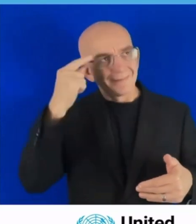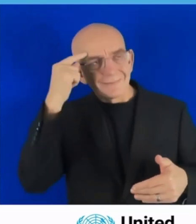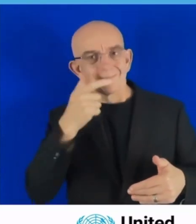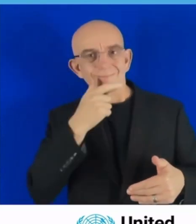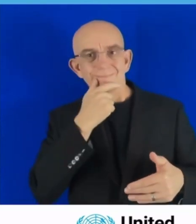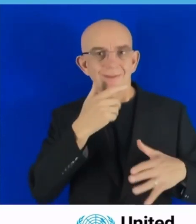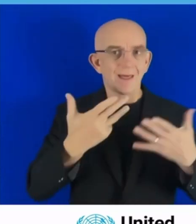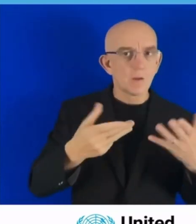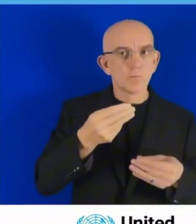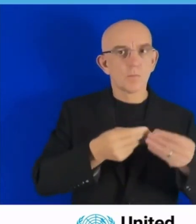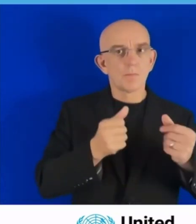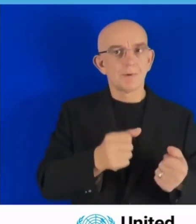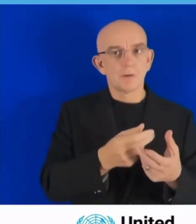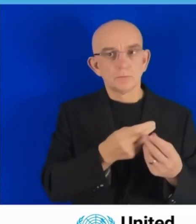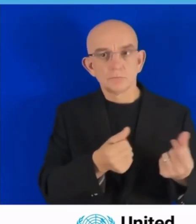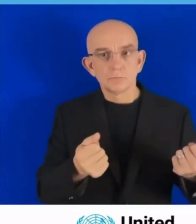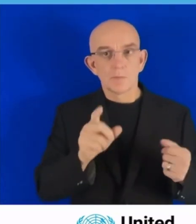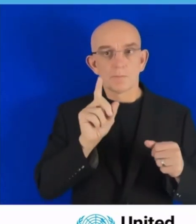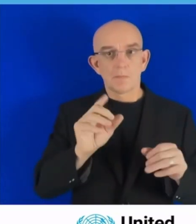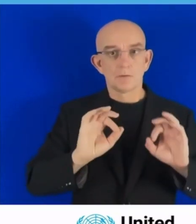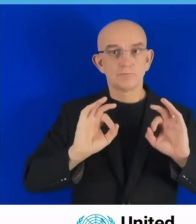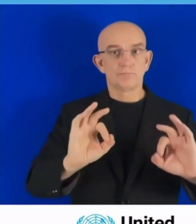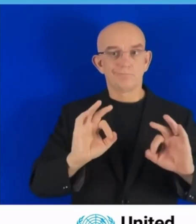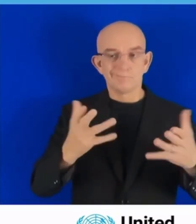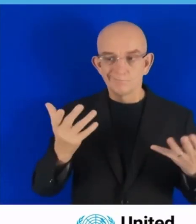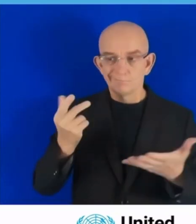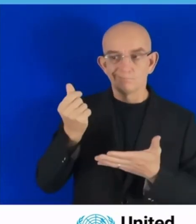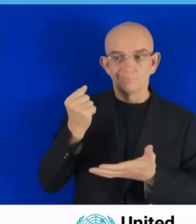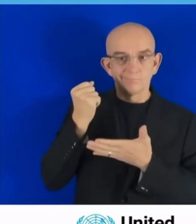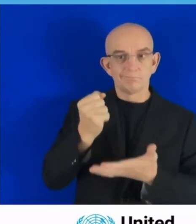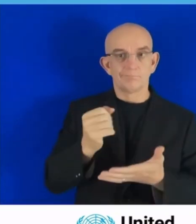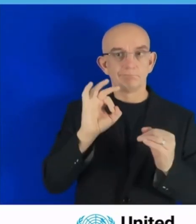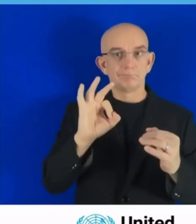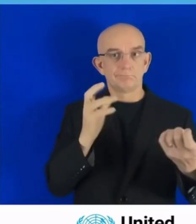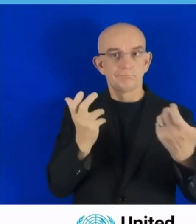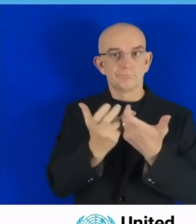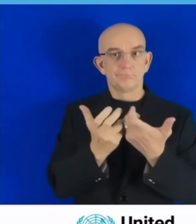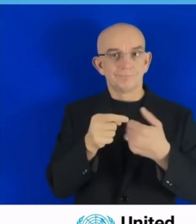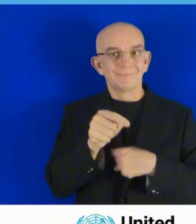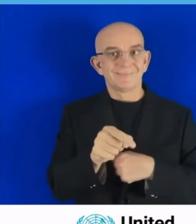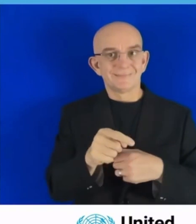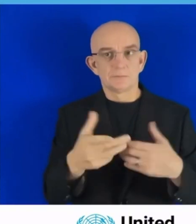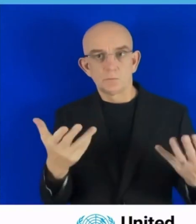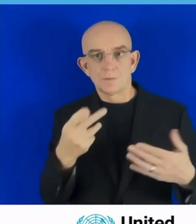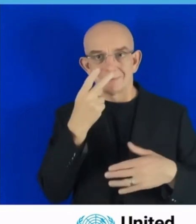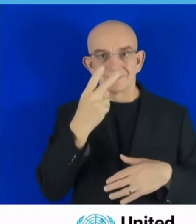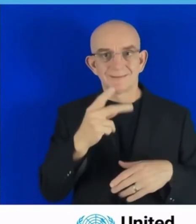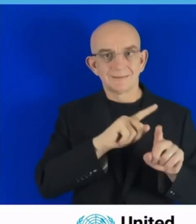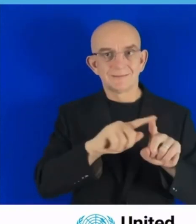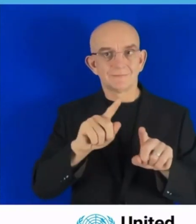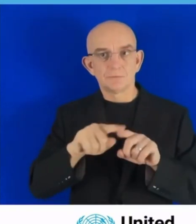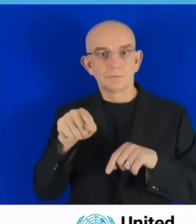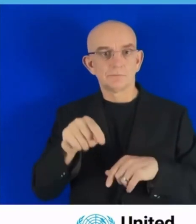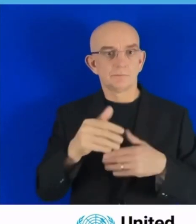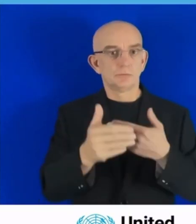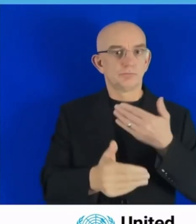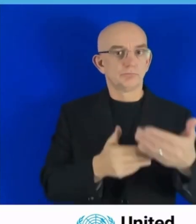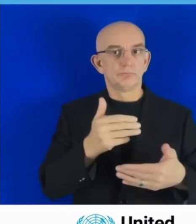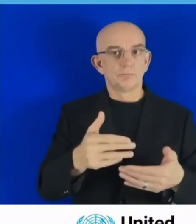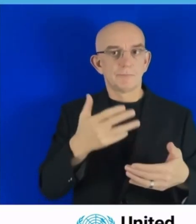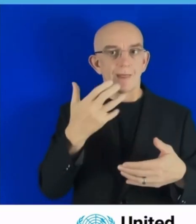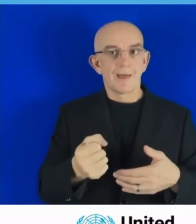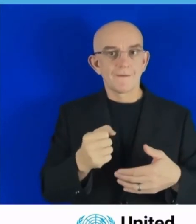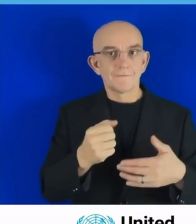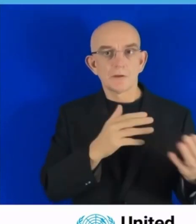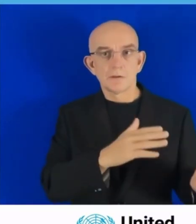énfasis en el desarrollo humano. El tamaño y características de los desafíos actuales no eran previsibles cuando esta Asamblea, hace